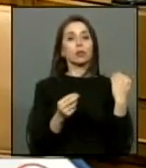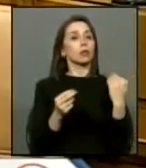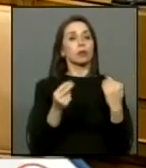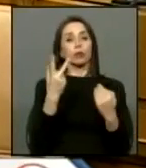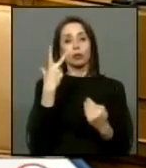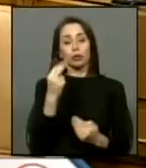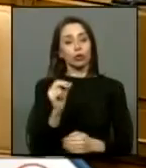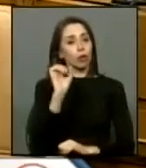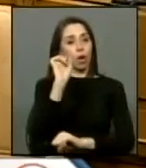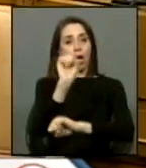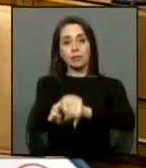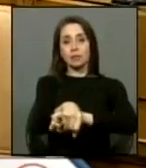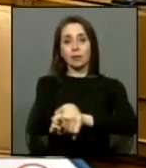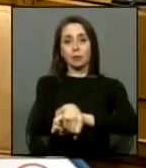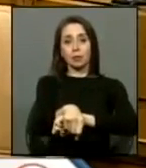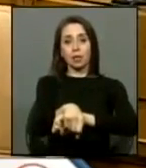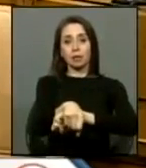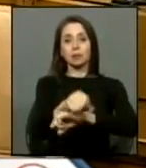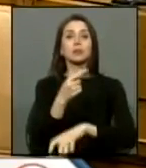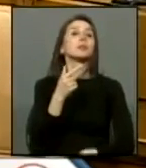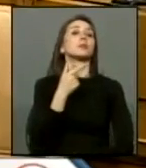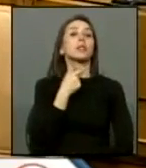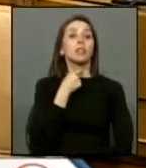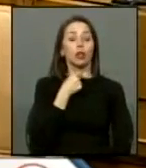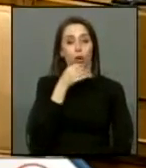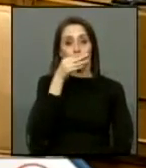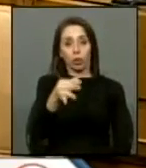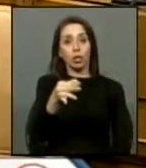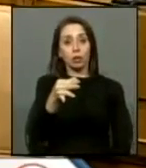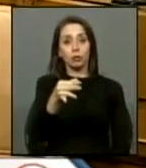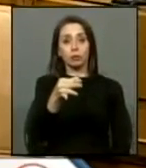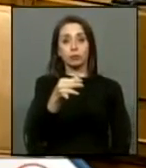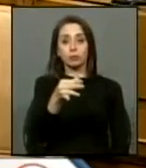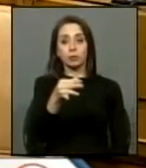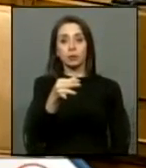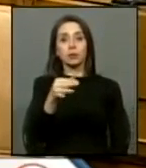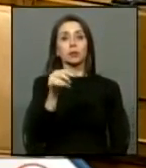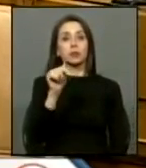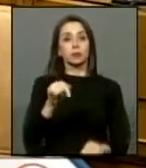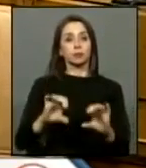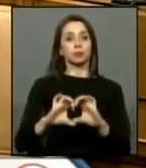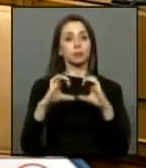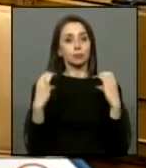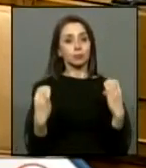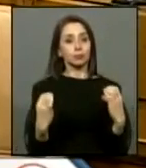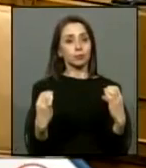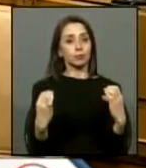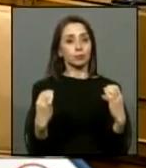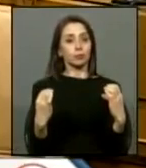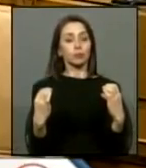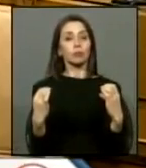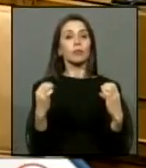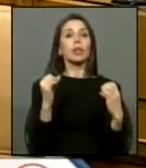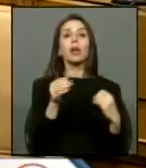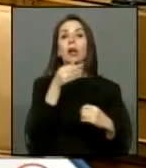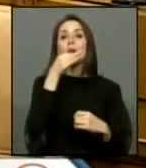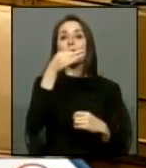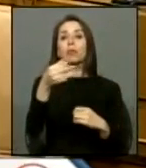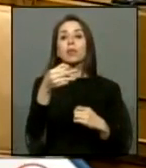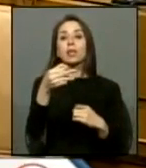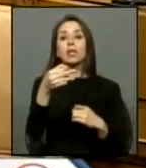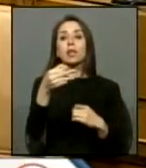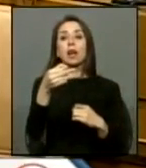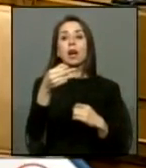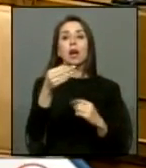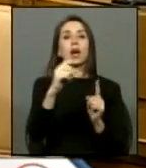aceptable y quiero decirlo con todas sus palabras que en este hemiciclo se puedan decir las palabras que